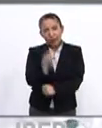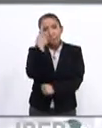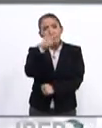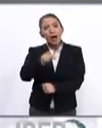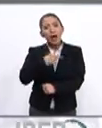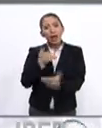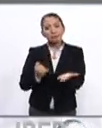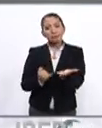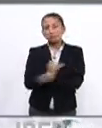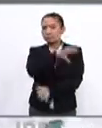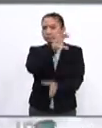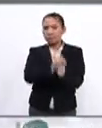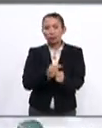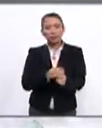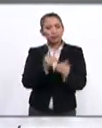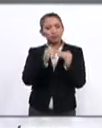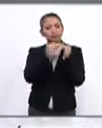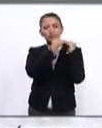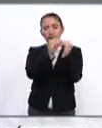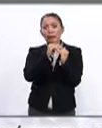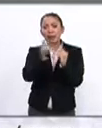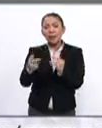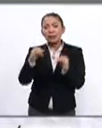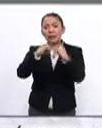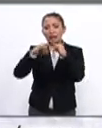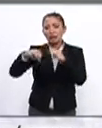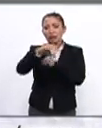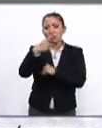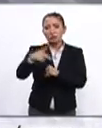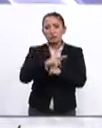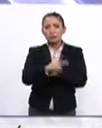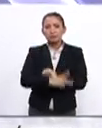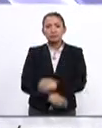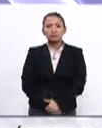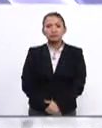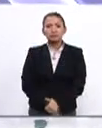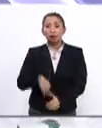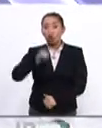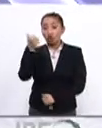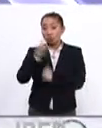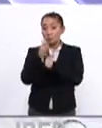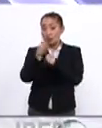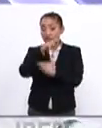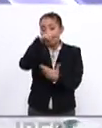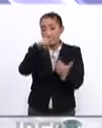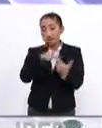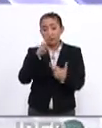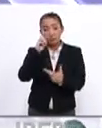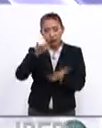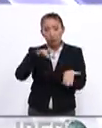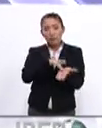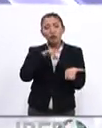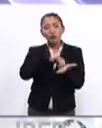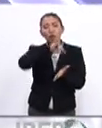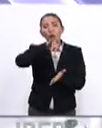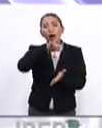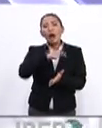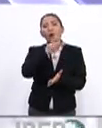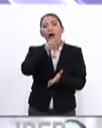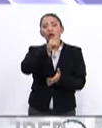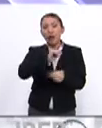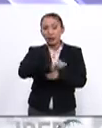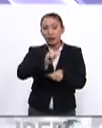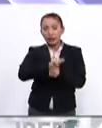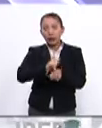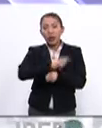para la definitiva democratización de las instituciones del país. Estos países de la región que han mostrado su apoyo a Juan Guaidó son